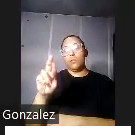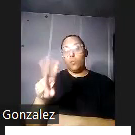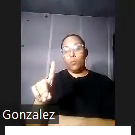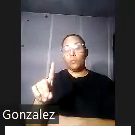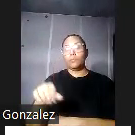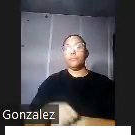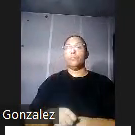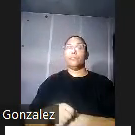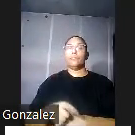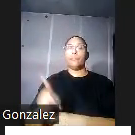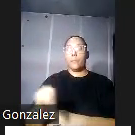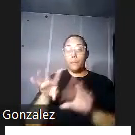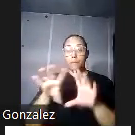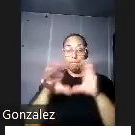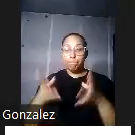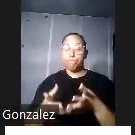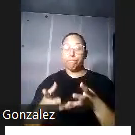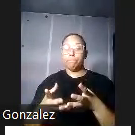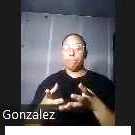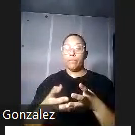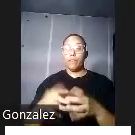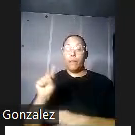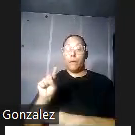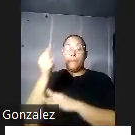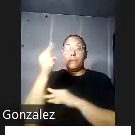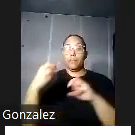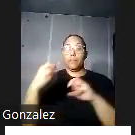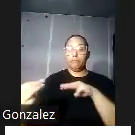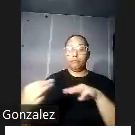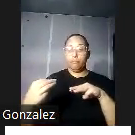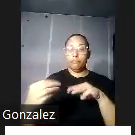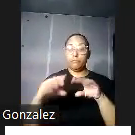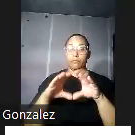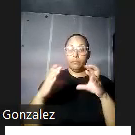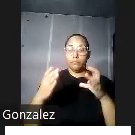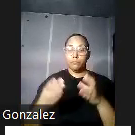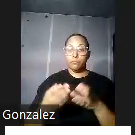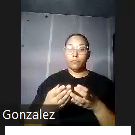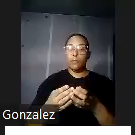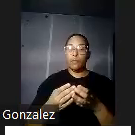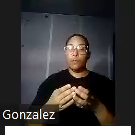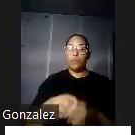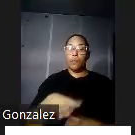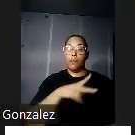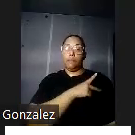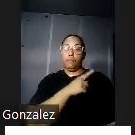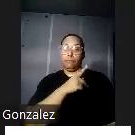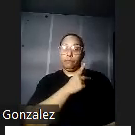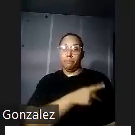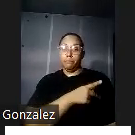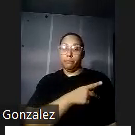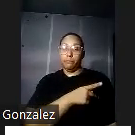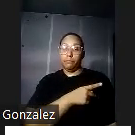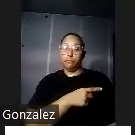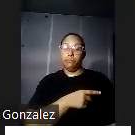mundialmente en la primera deja mundial su concepto de acercar la atención al paciente se instituyó en el frente de batalla